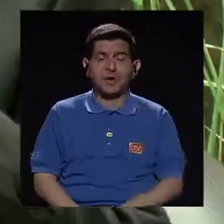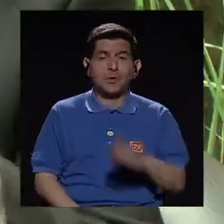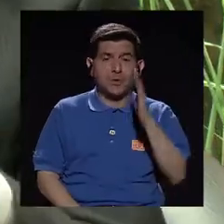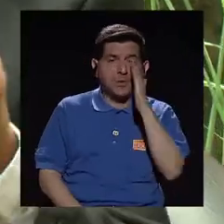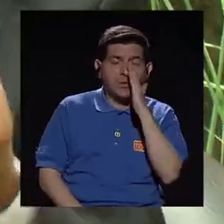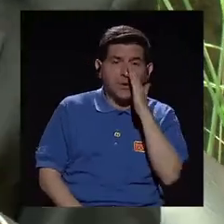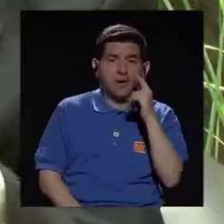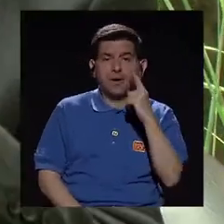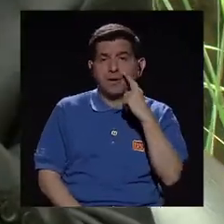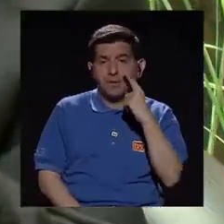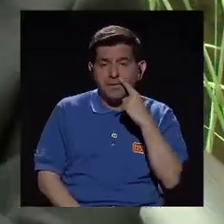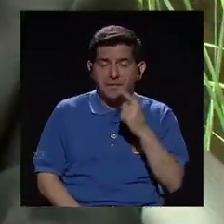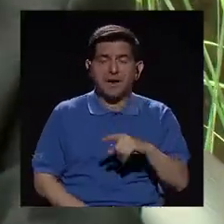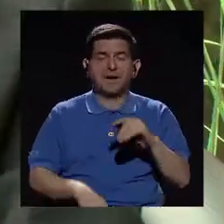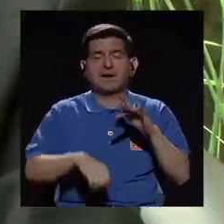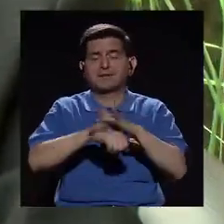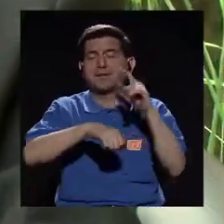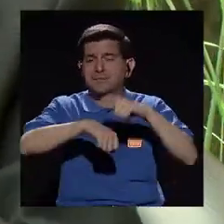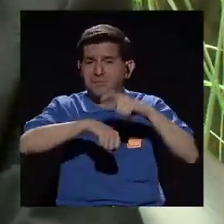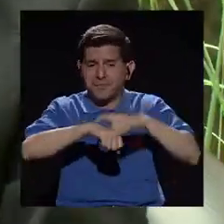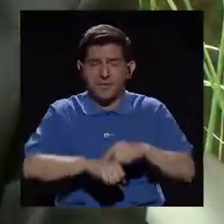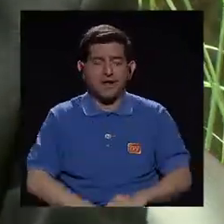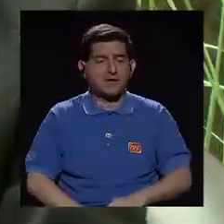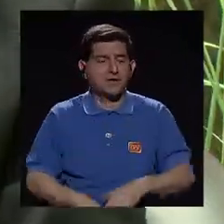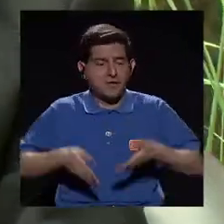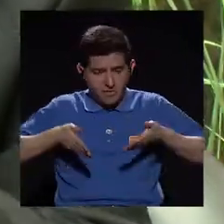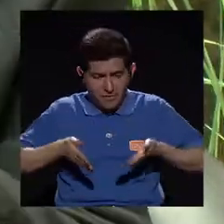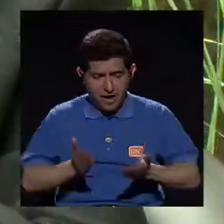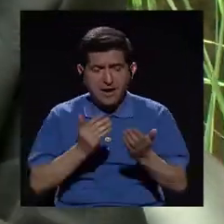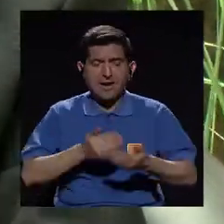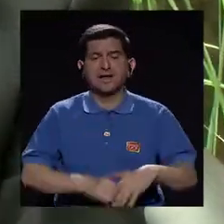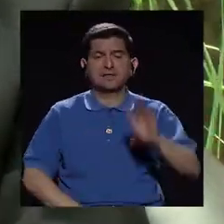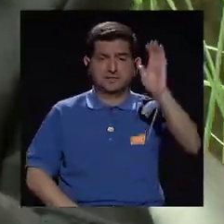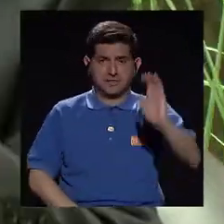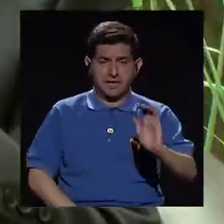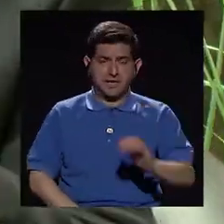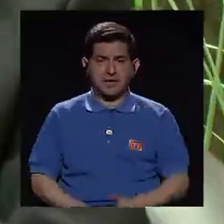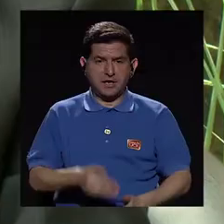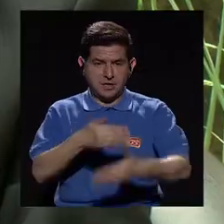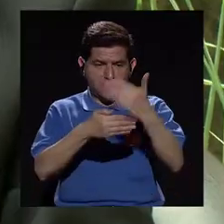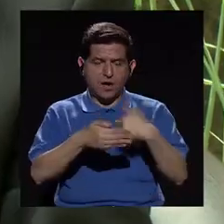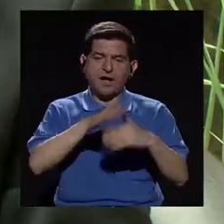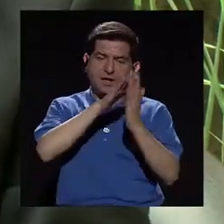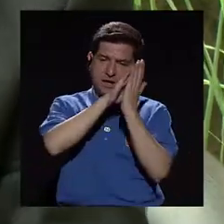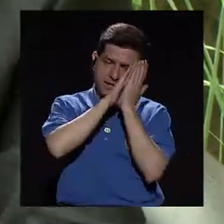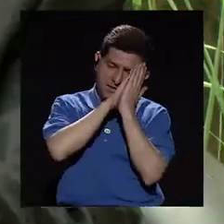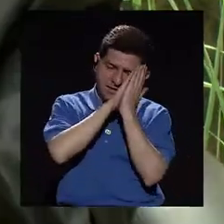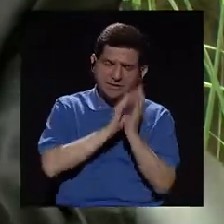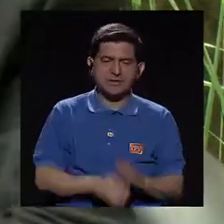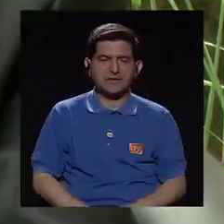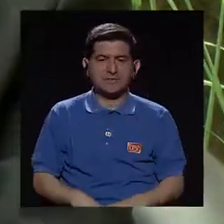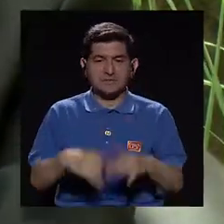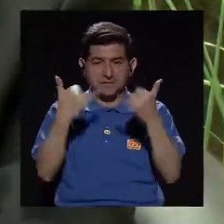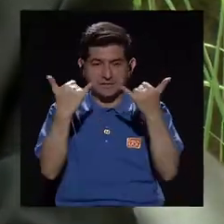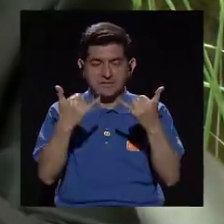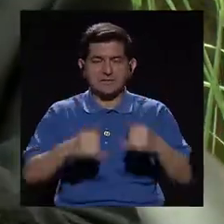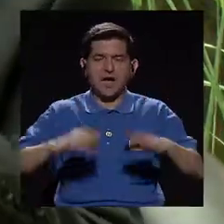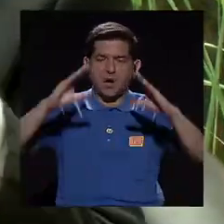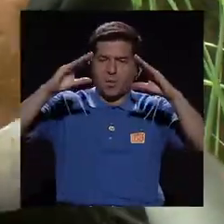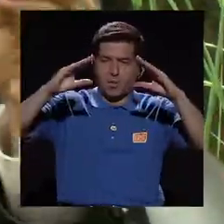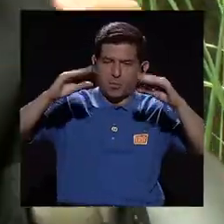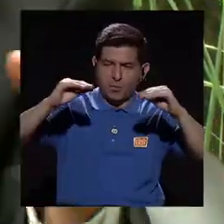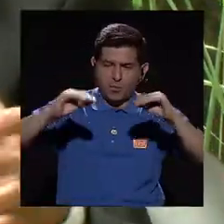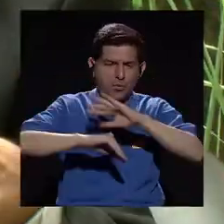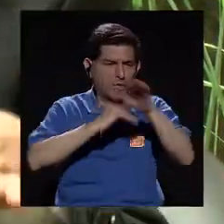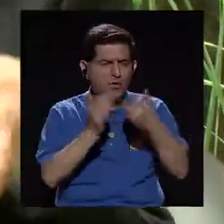que mamá y papá, desde muy temprano, desde que el niño nace, se acostumbren a, antes de dormir, apagarla, ¿verdad?